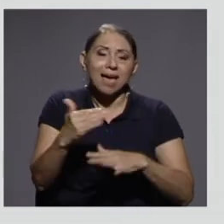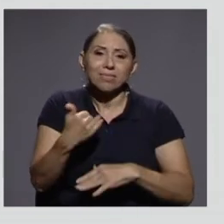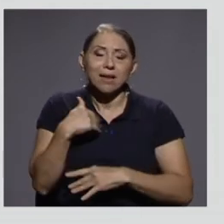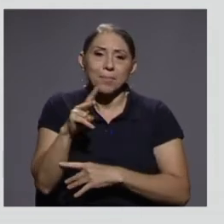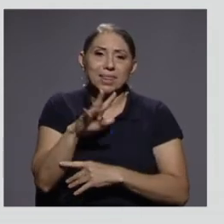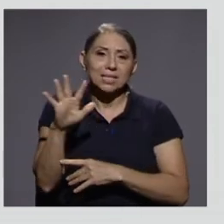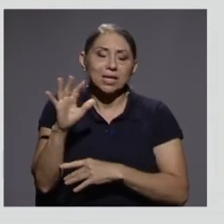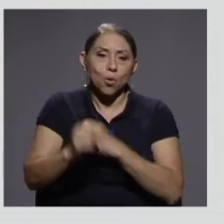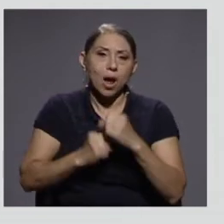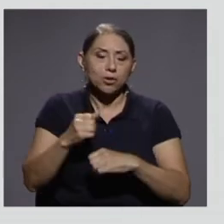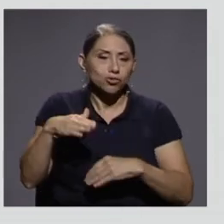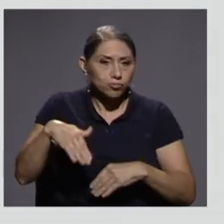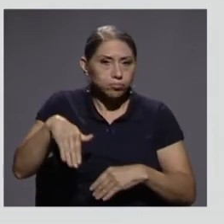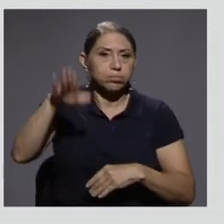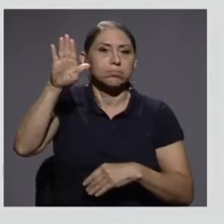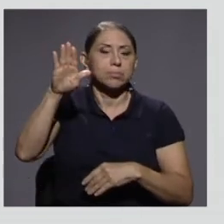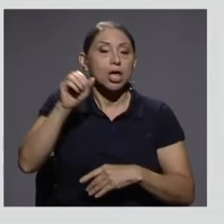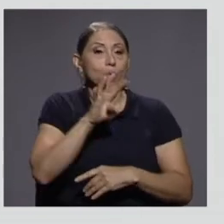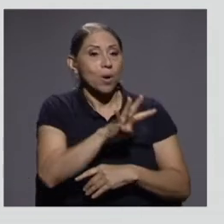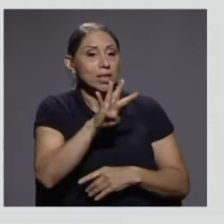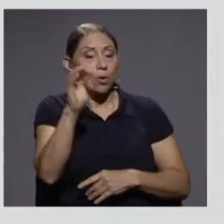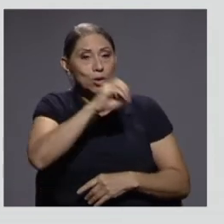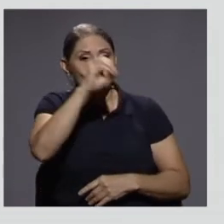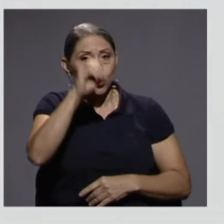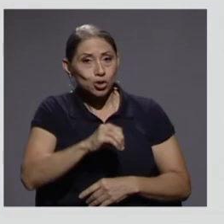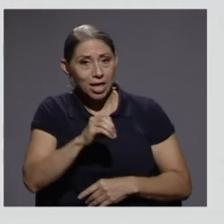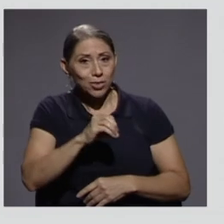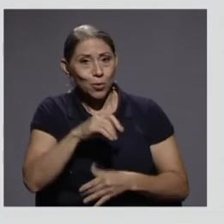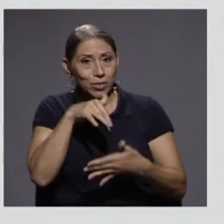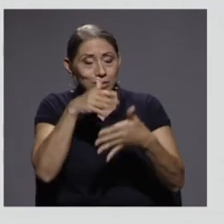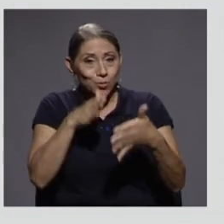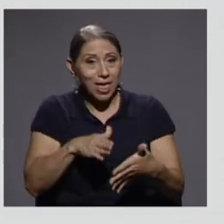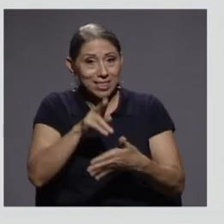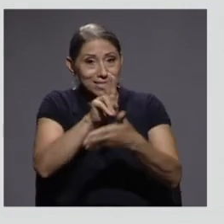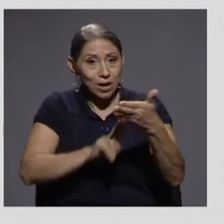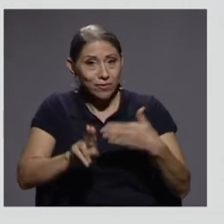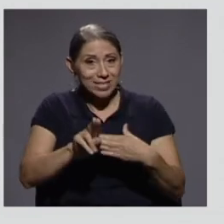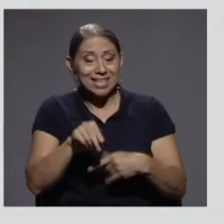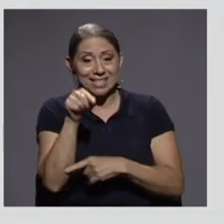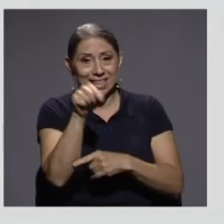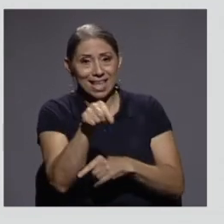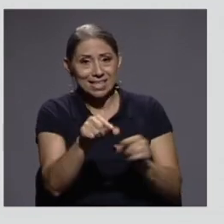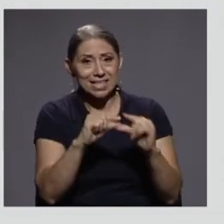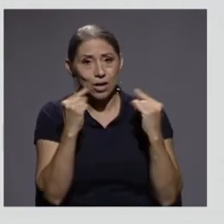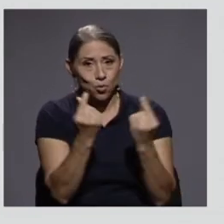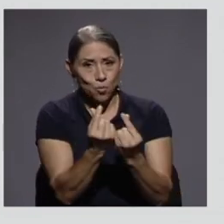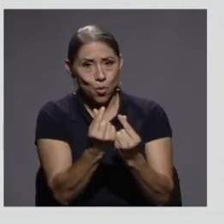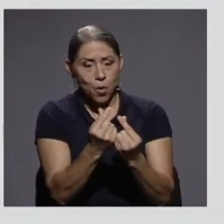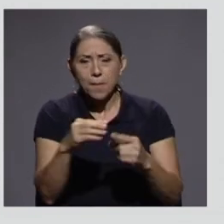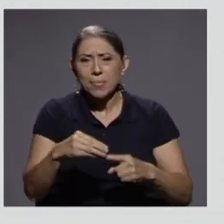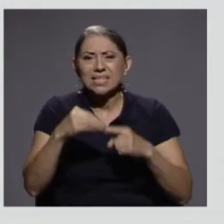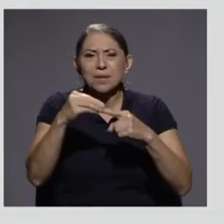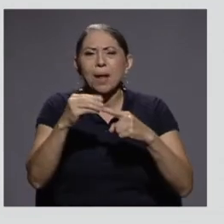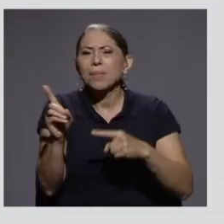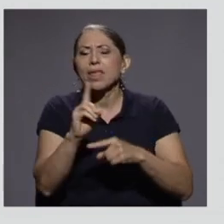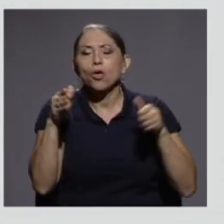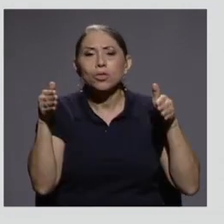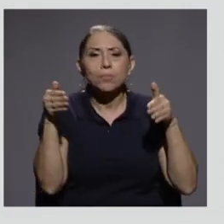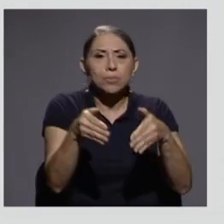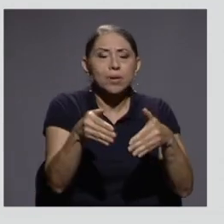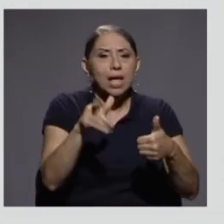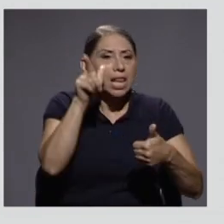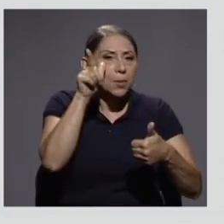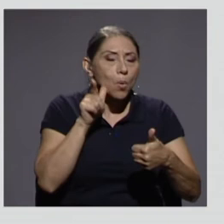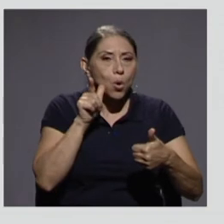estudiantes de las universidades son de este grupo. Y están concentrados principalmente en las provincias de Limón y